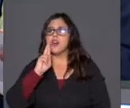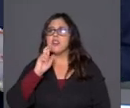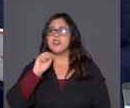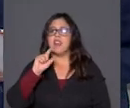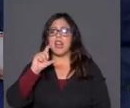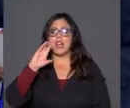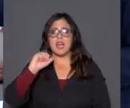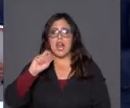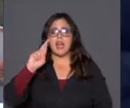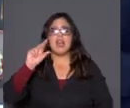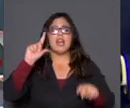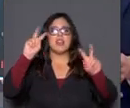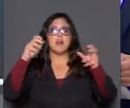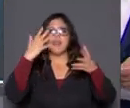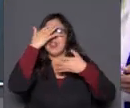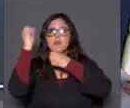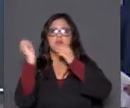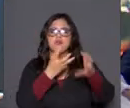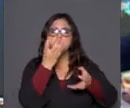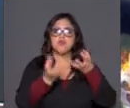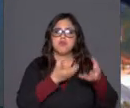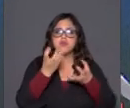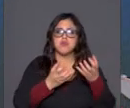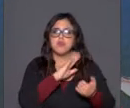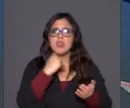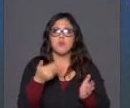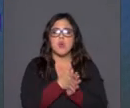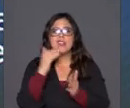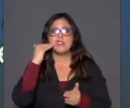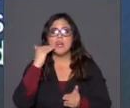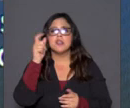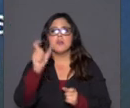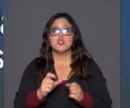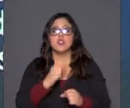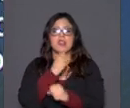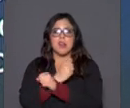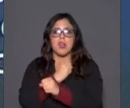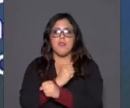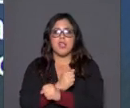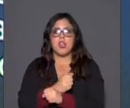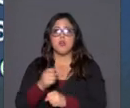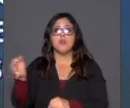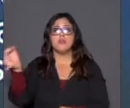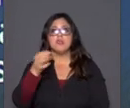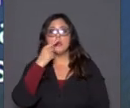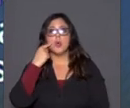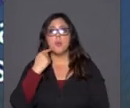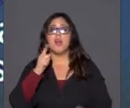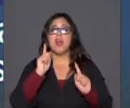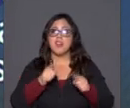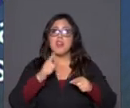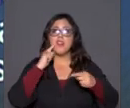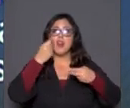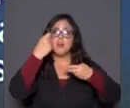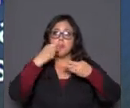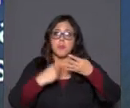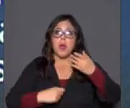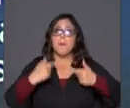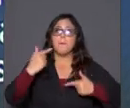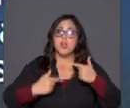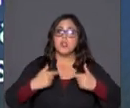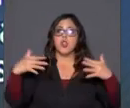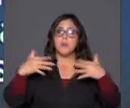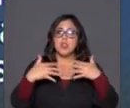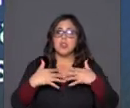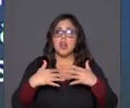homicidio frustrado, a un funcionario de carabineros, Yaitul dice lo siguiente. Hay que hacer un levantamiento, un levantamiento político y militar del